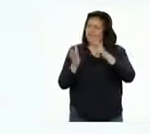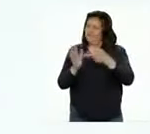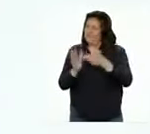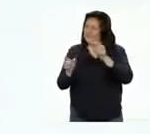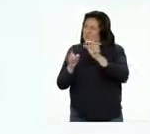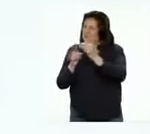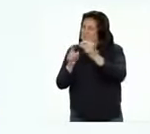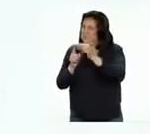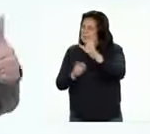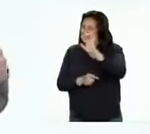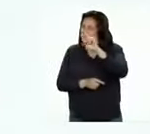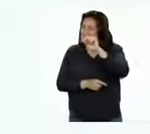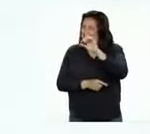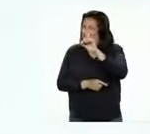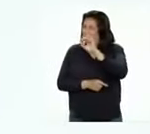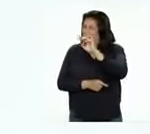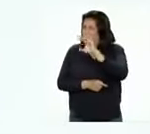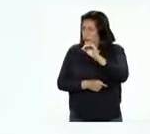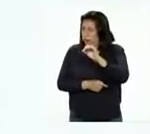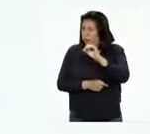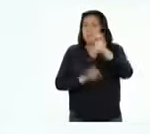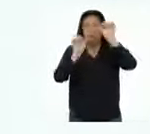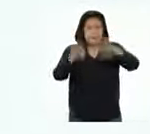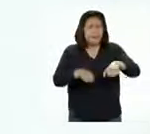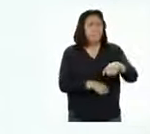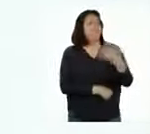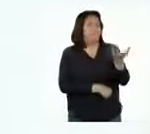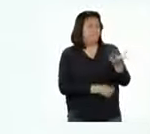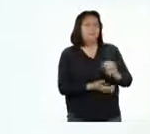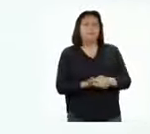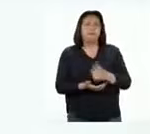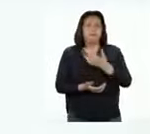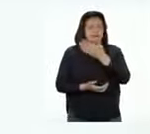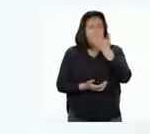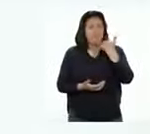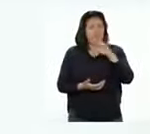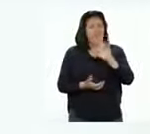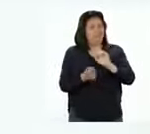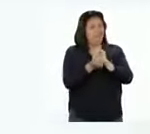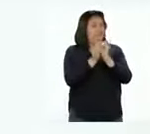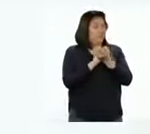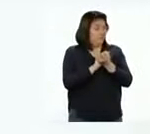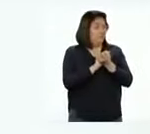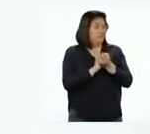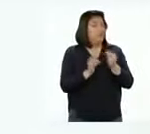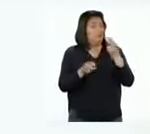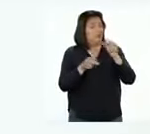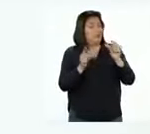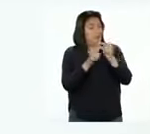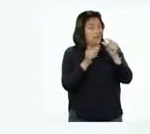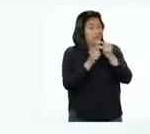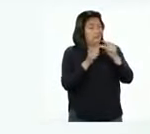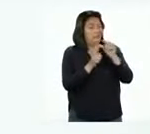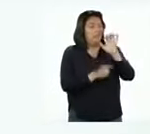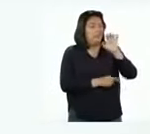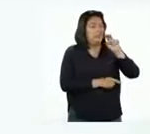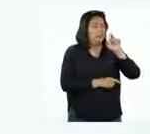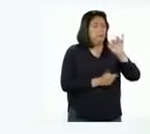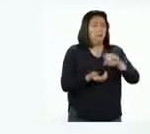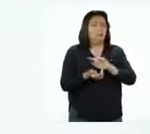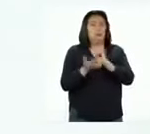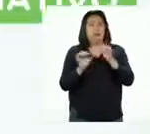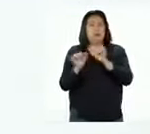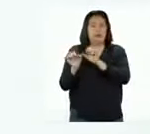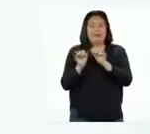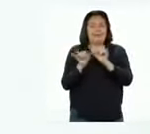endémico? ¡Claro, Patricia! Creo que es mejor que cambiemos la palabra endémico, porque es más simple. Por